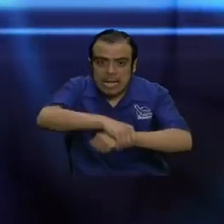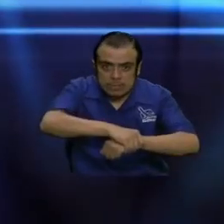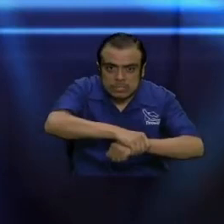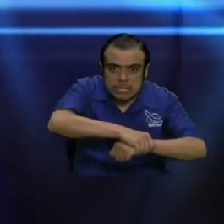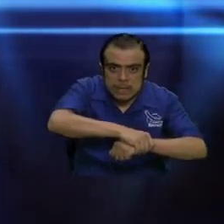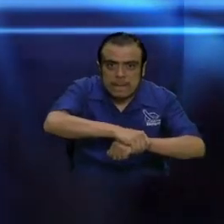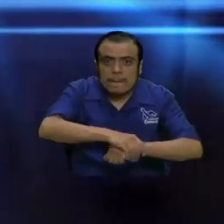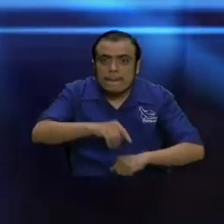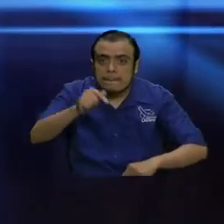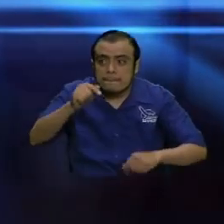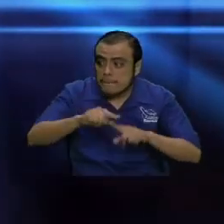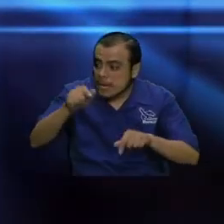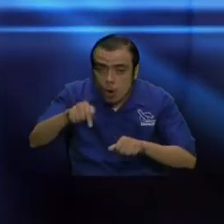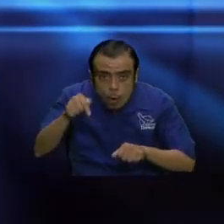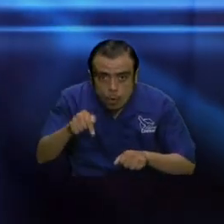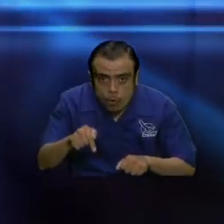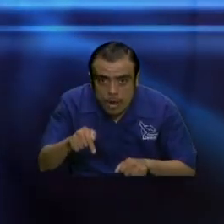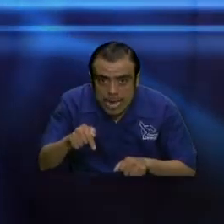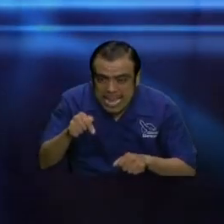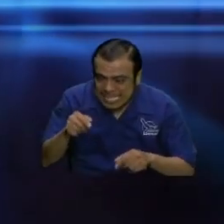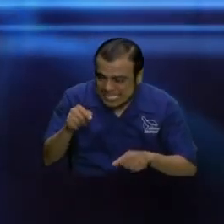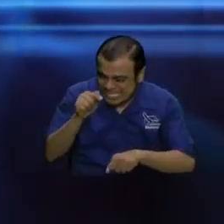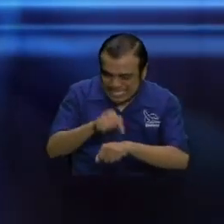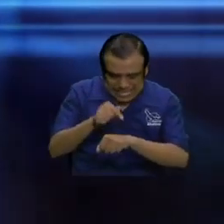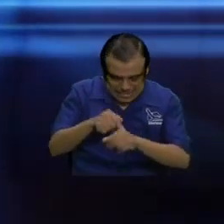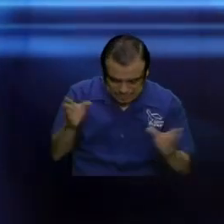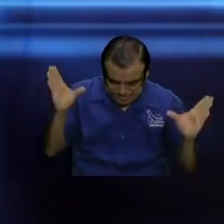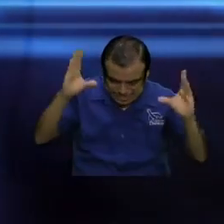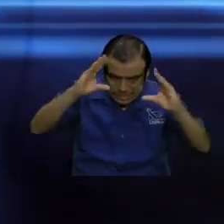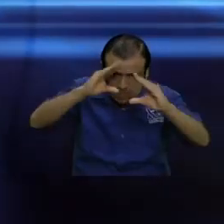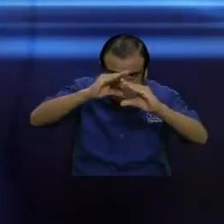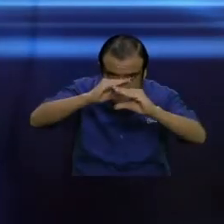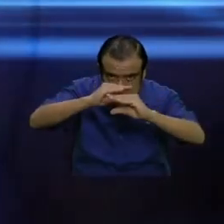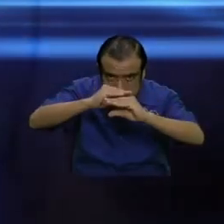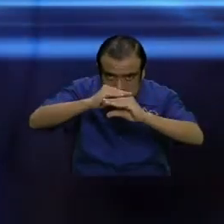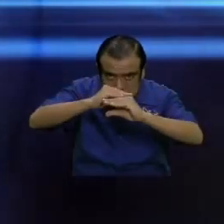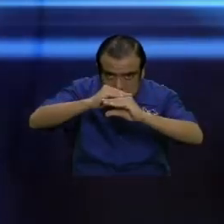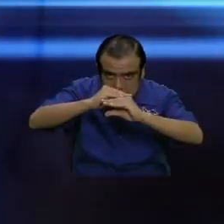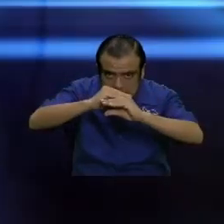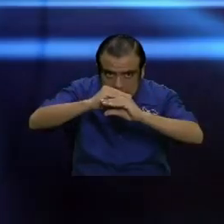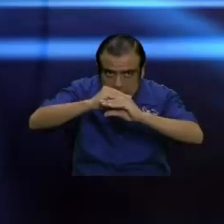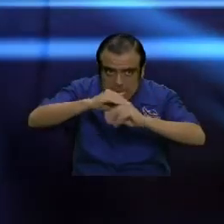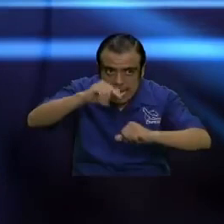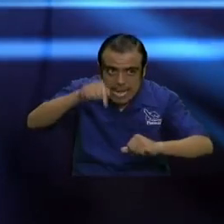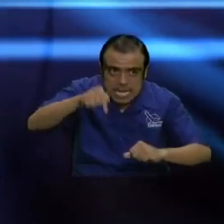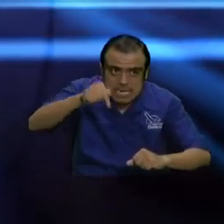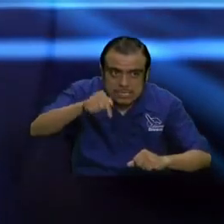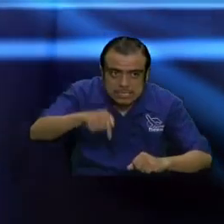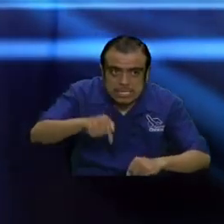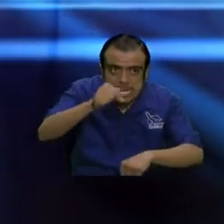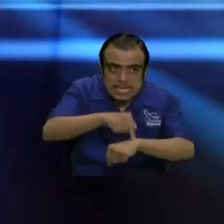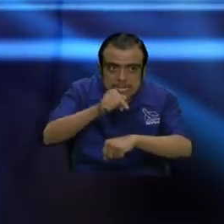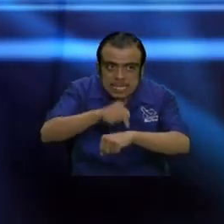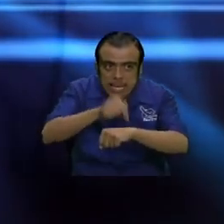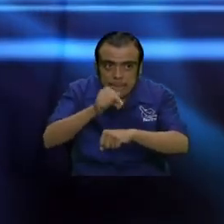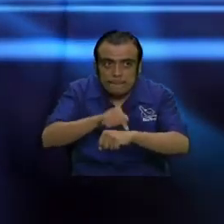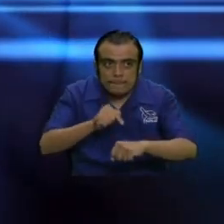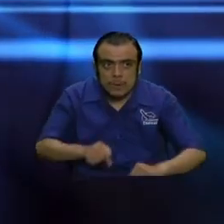hora y el poder de las tinieblas son muestras este tiempo este tiempo